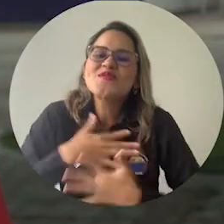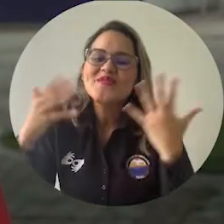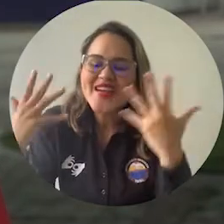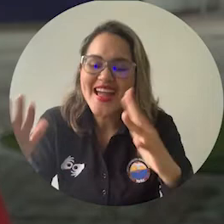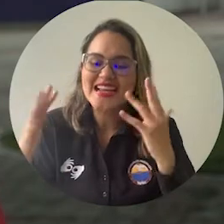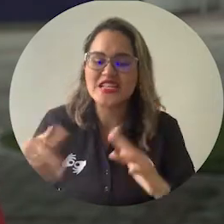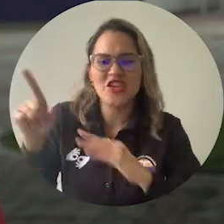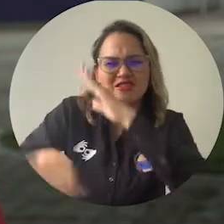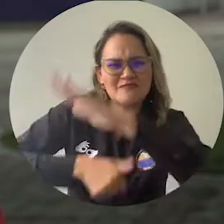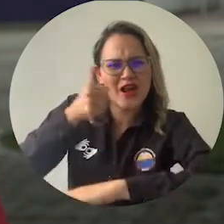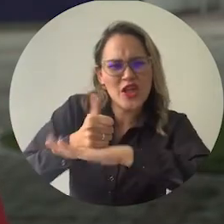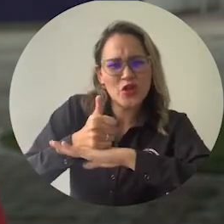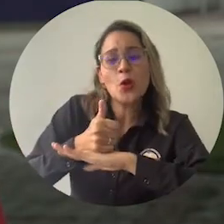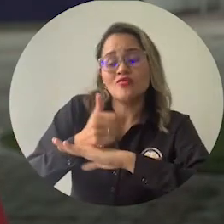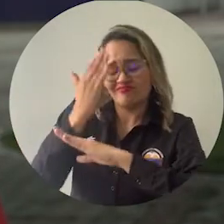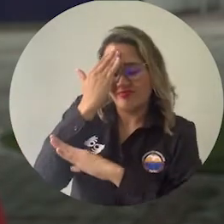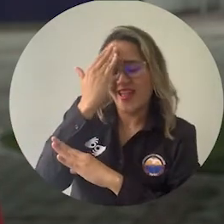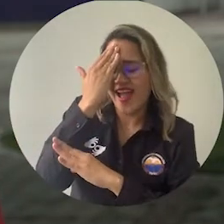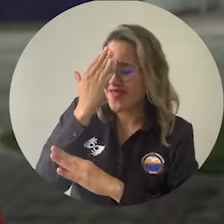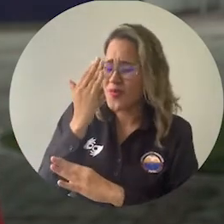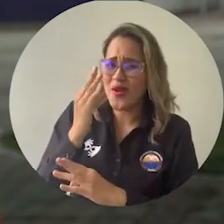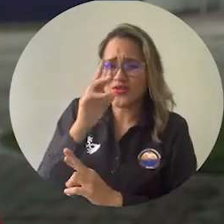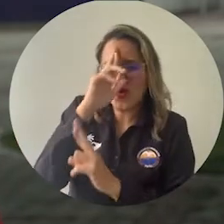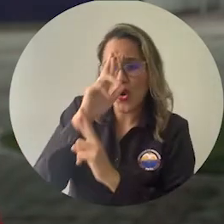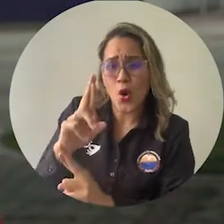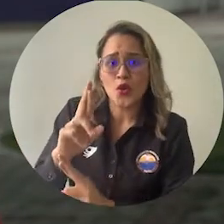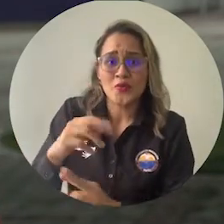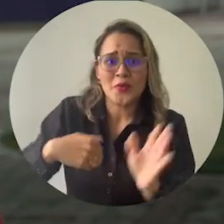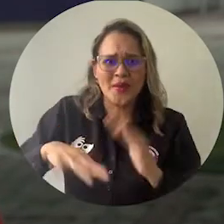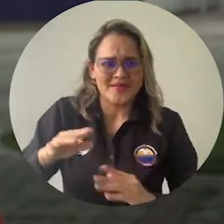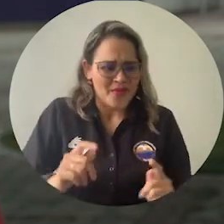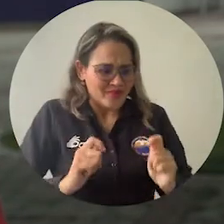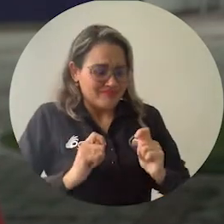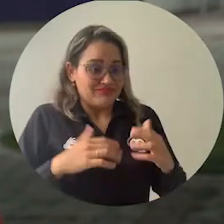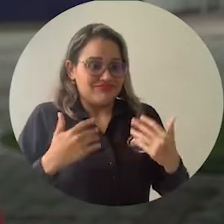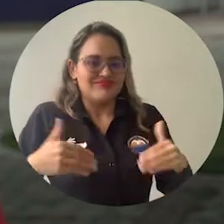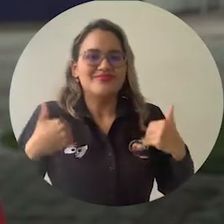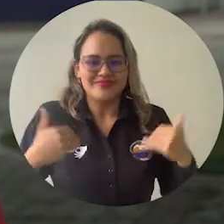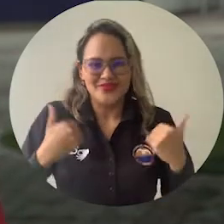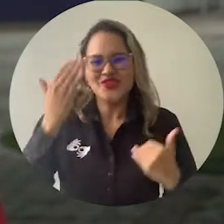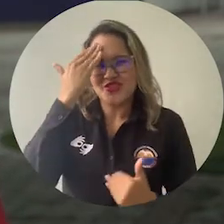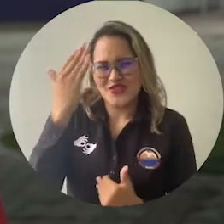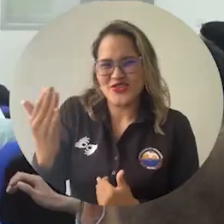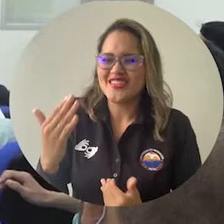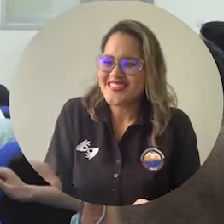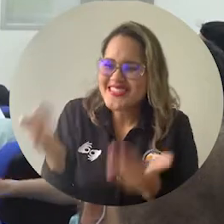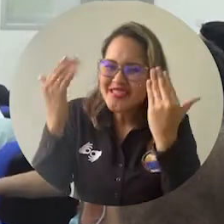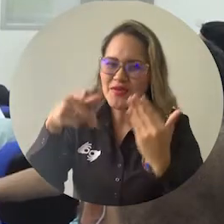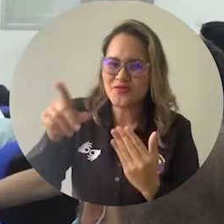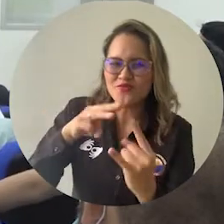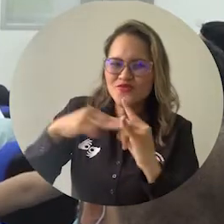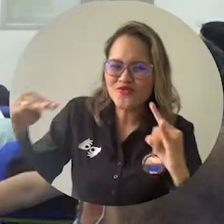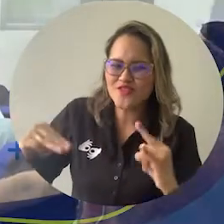sé que significa mucho para usted y para todo lo que ha construido dentro de la Universidad del Magdalena.